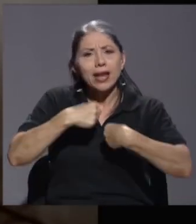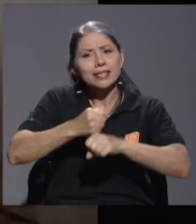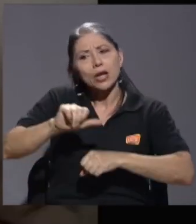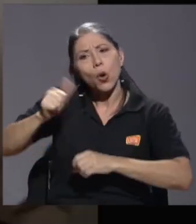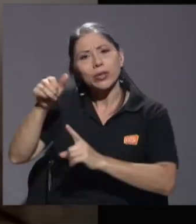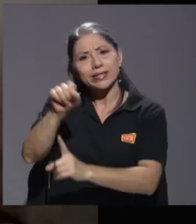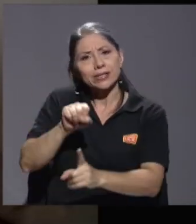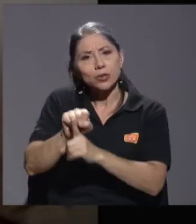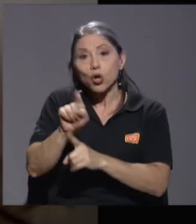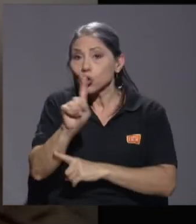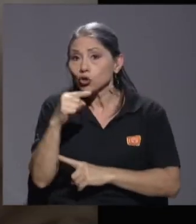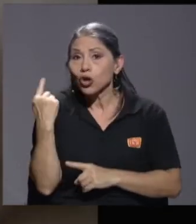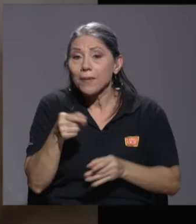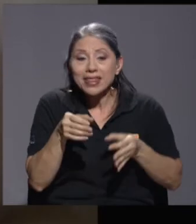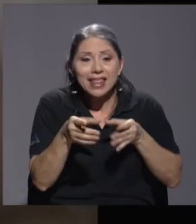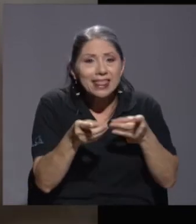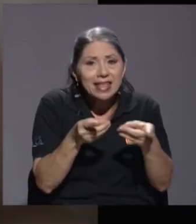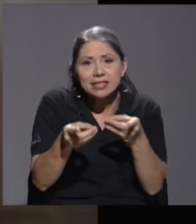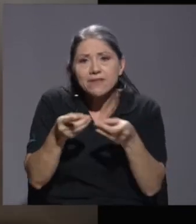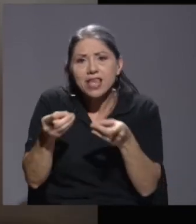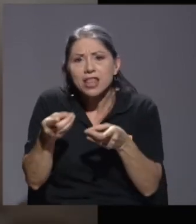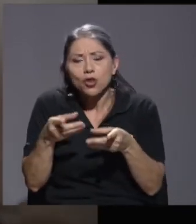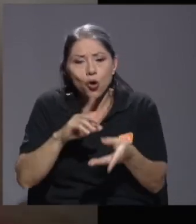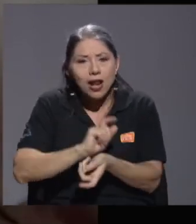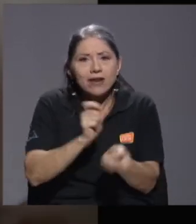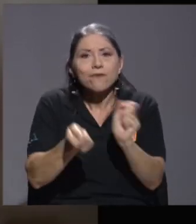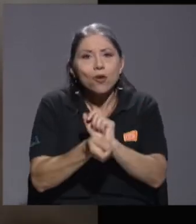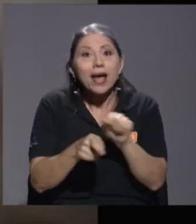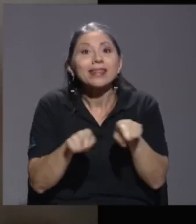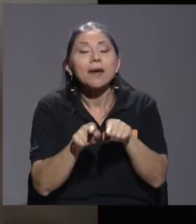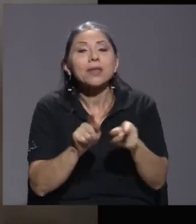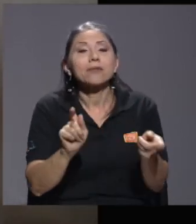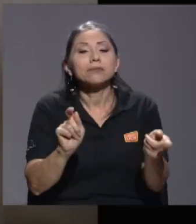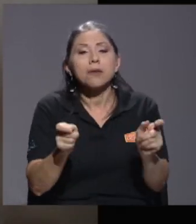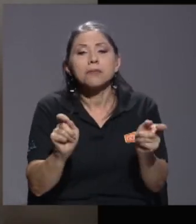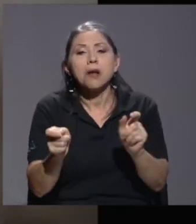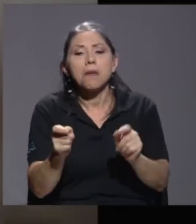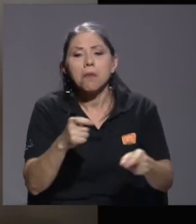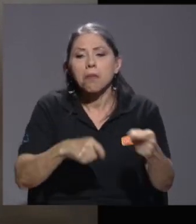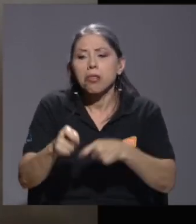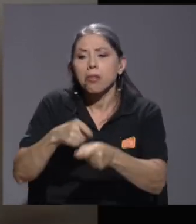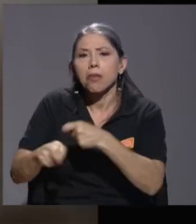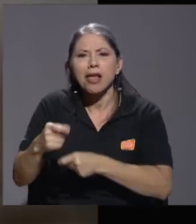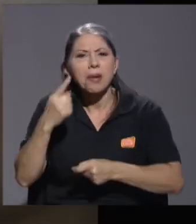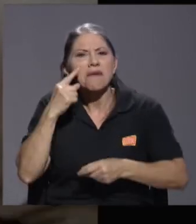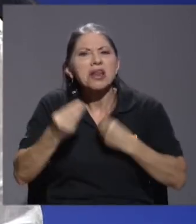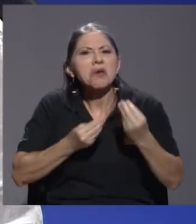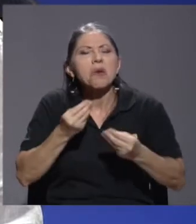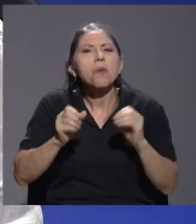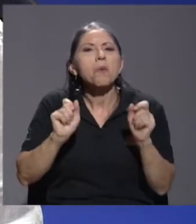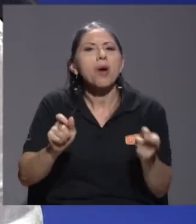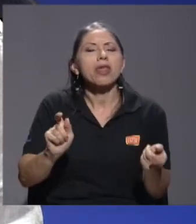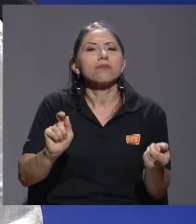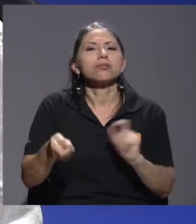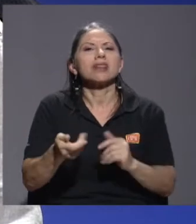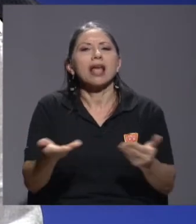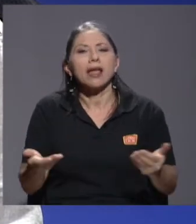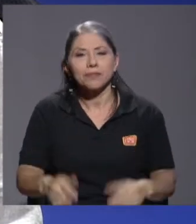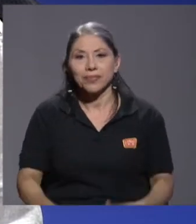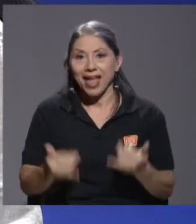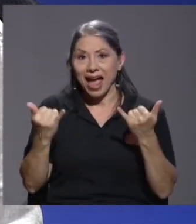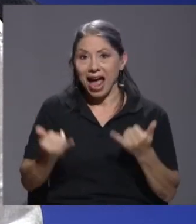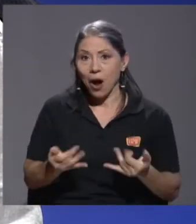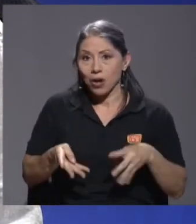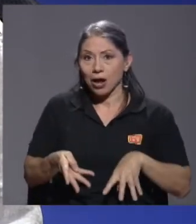solo describiendo la reforma, sino haciendo variaciones para ver qué se podría modificar. Ahora bien, voy a compartir la